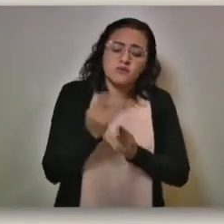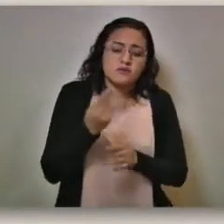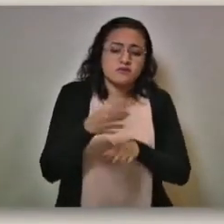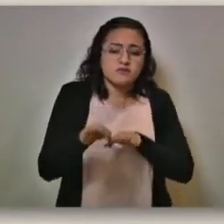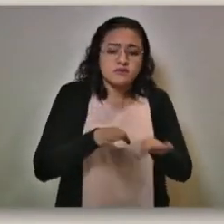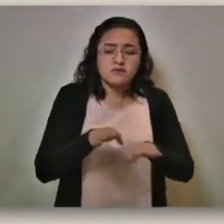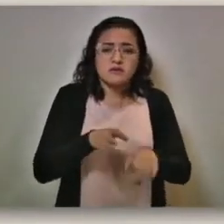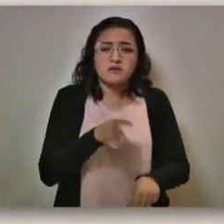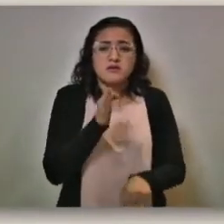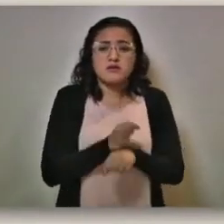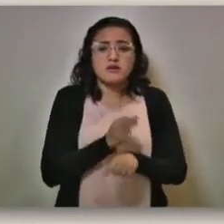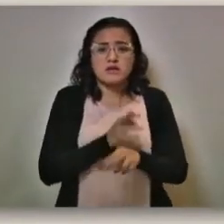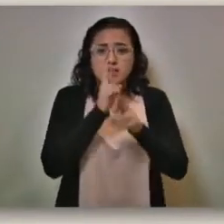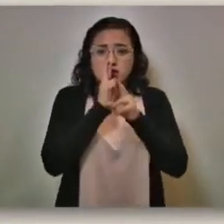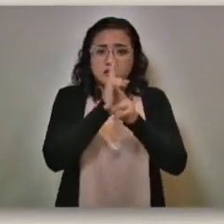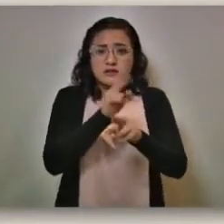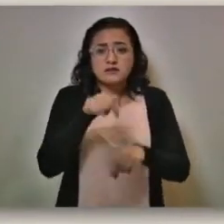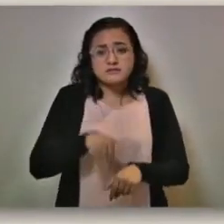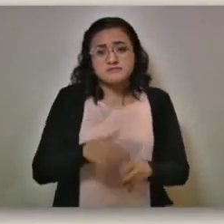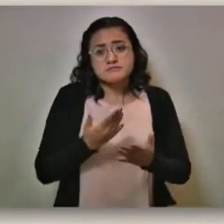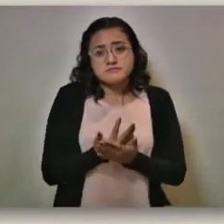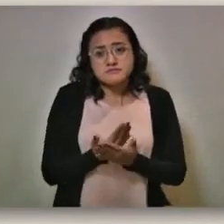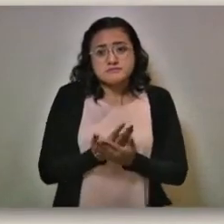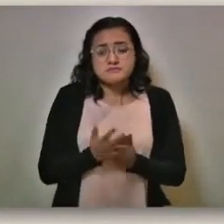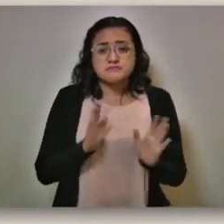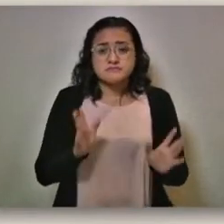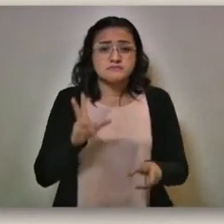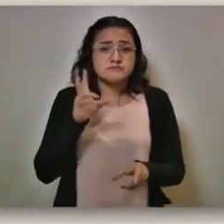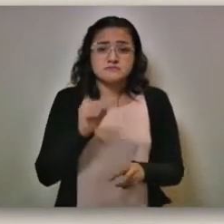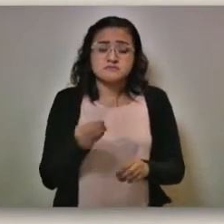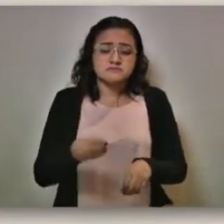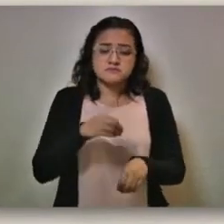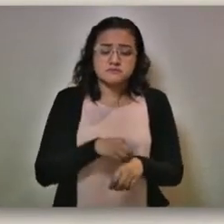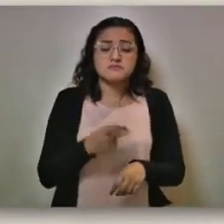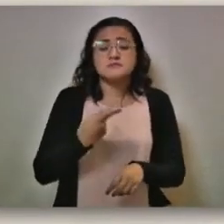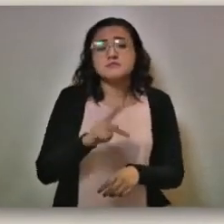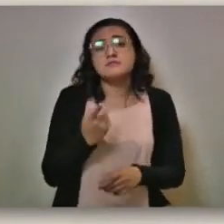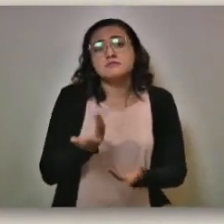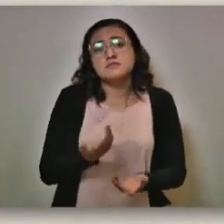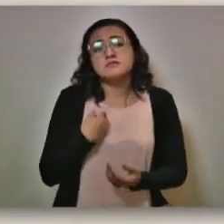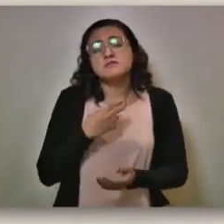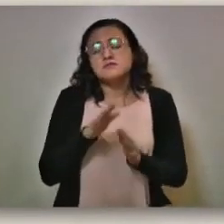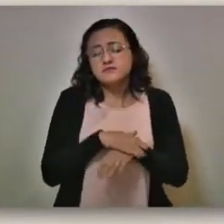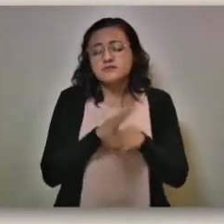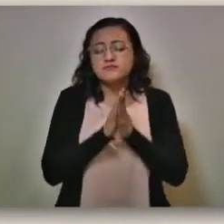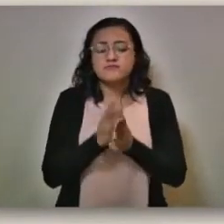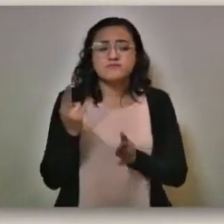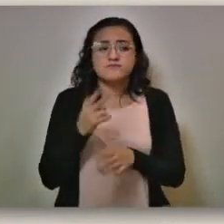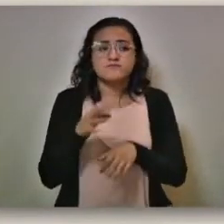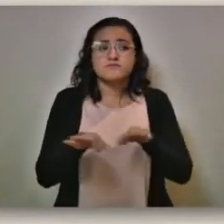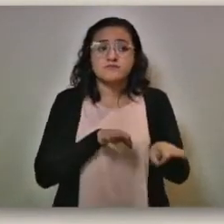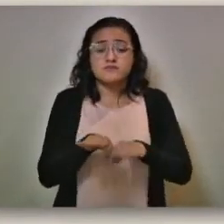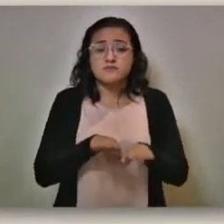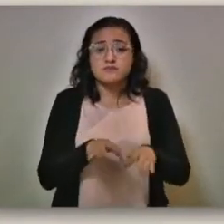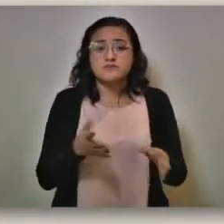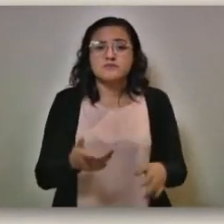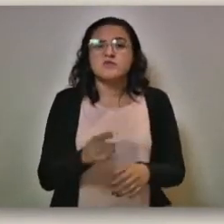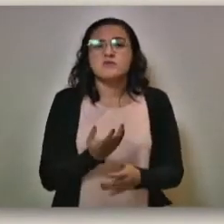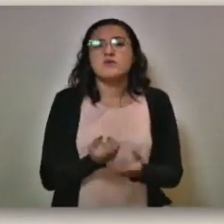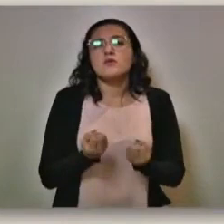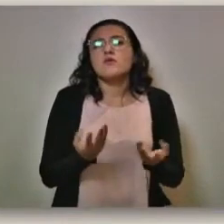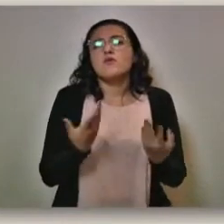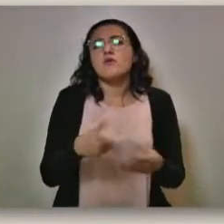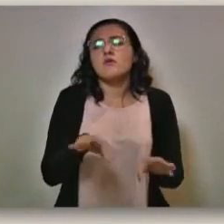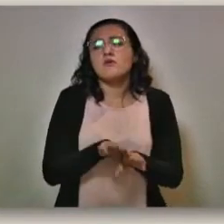Hoy respetaron esta indicación, la mayoría ya no se instaló, pero pues exigen ya que los dejen trabajar. ¿Cuáles van a ser los